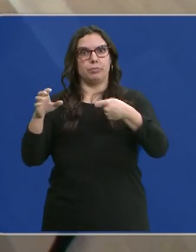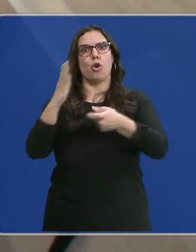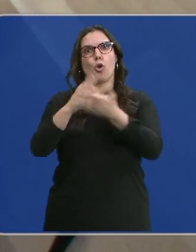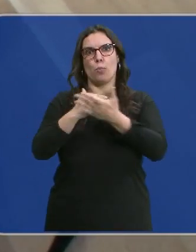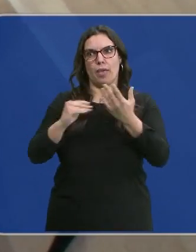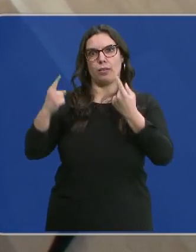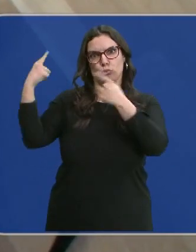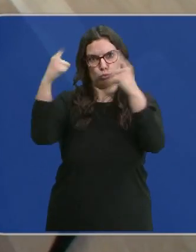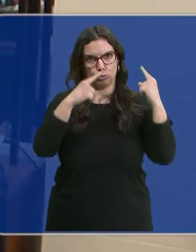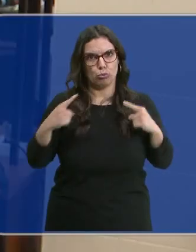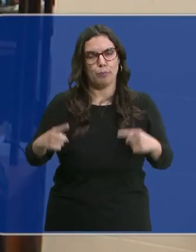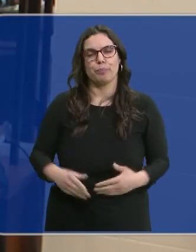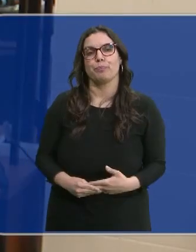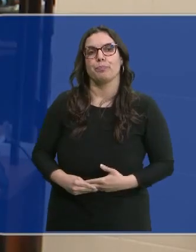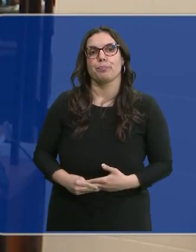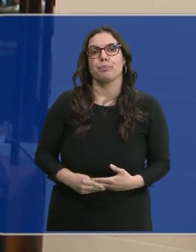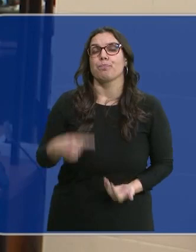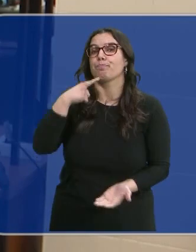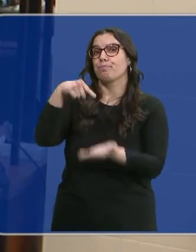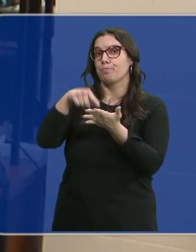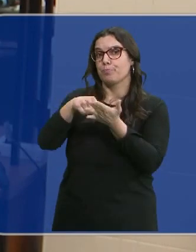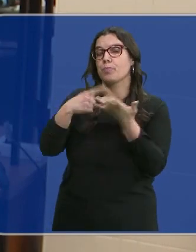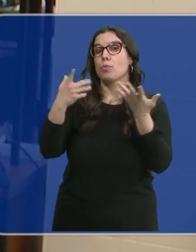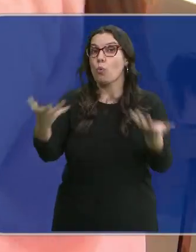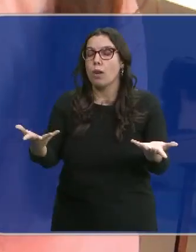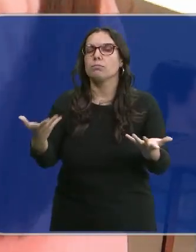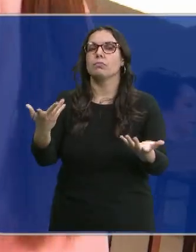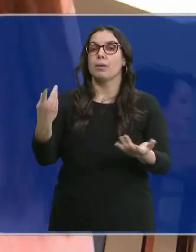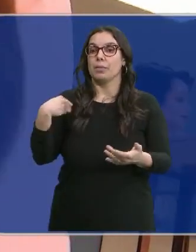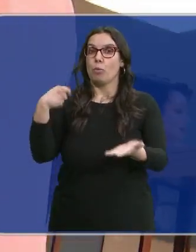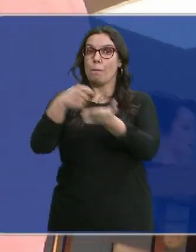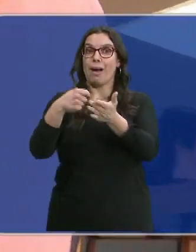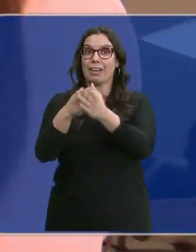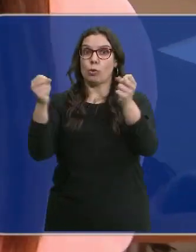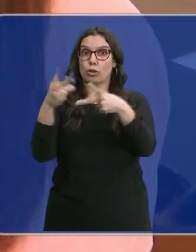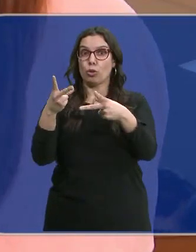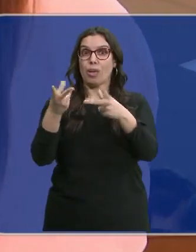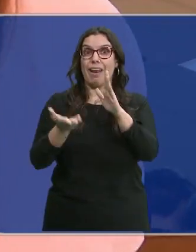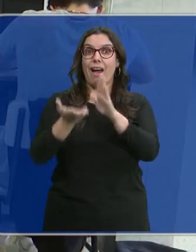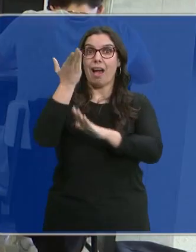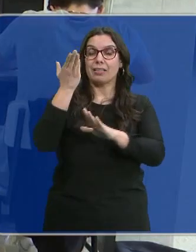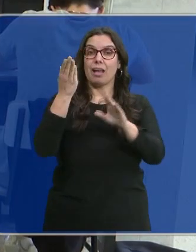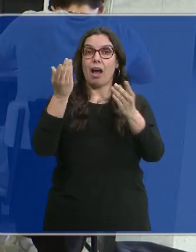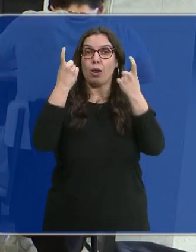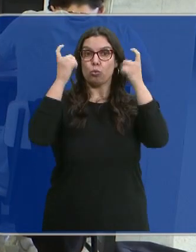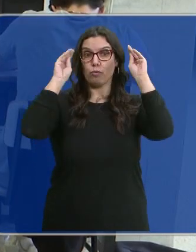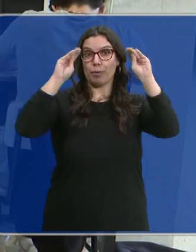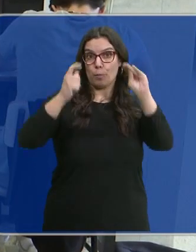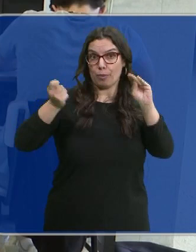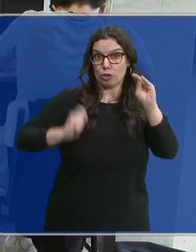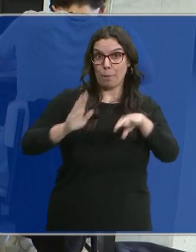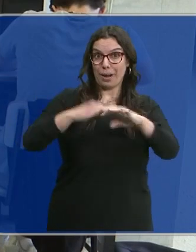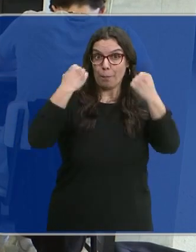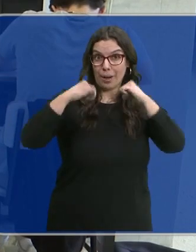comunidades autónomas. En el listado de reivindicaciones, que las cotizaciones en la seguridad social de los alumnos de formación profesional